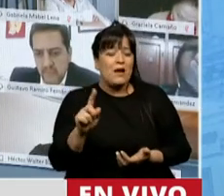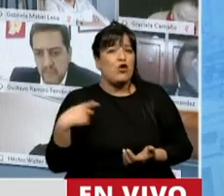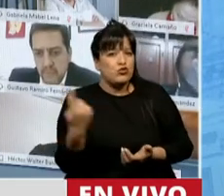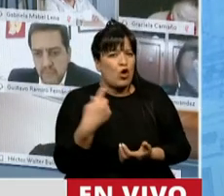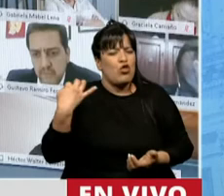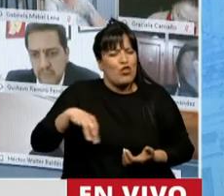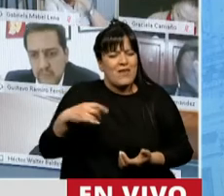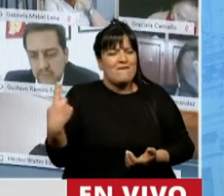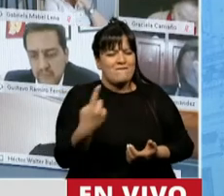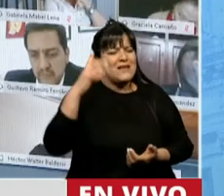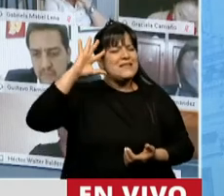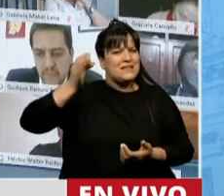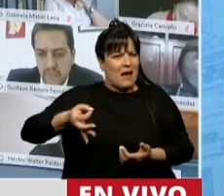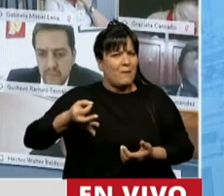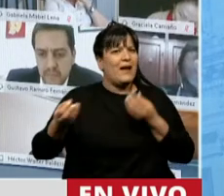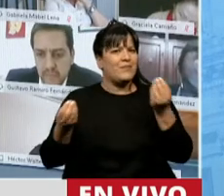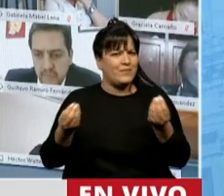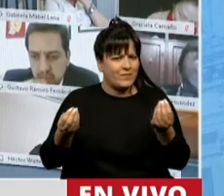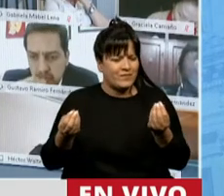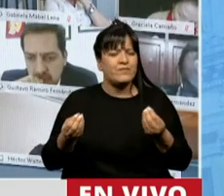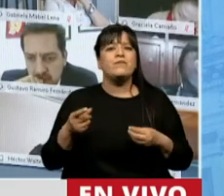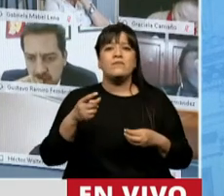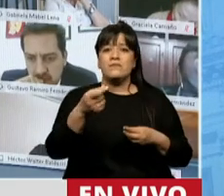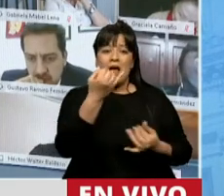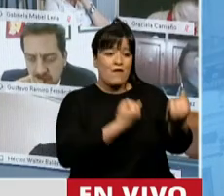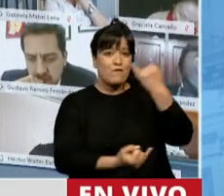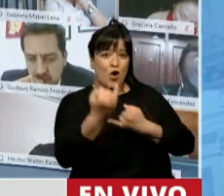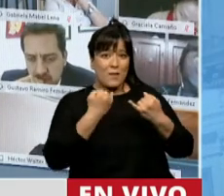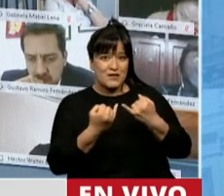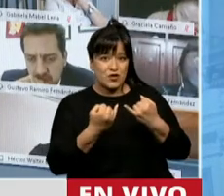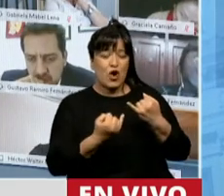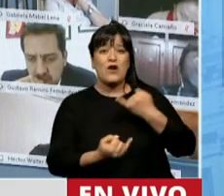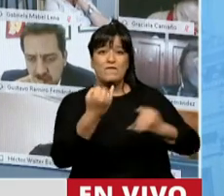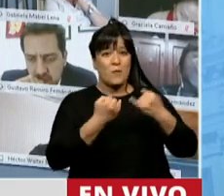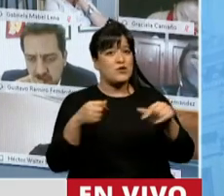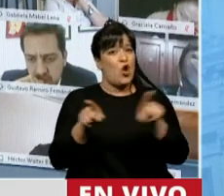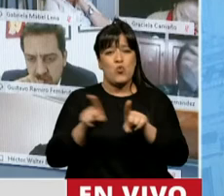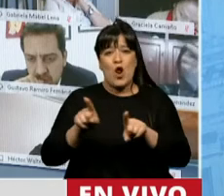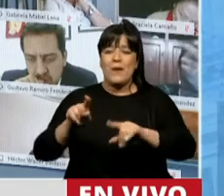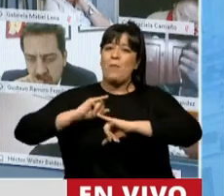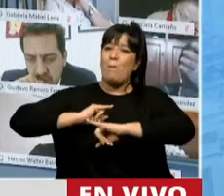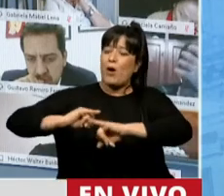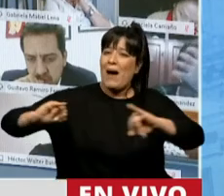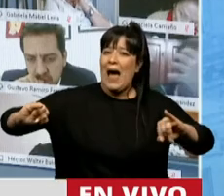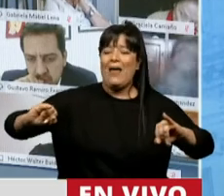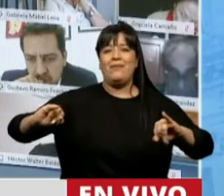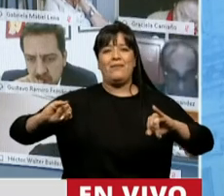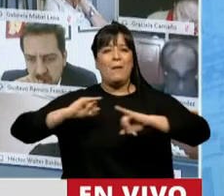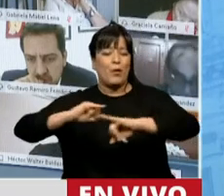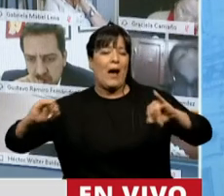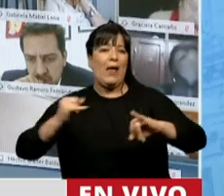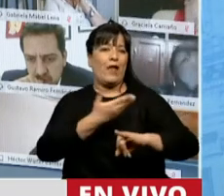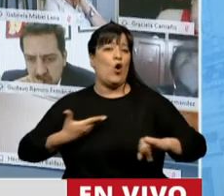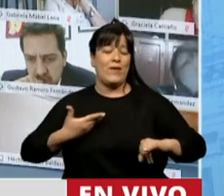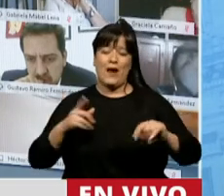tener en cuenta que acceder a la información, que no es lo mismo que la propaganda gubernamental, es